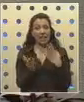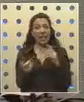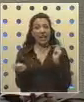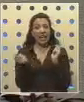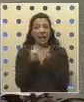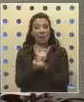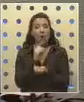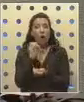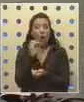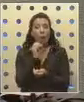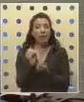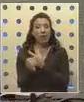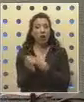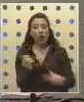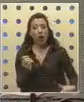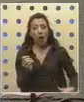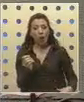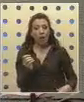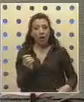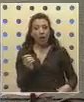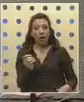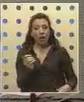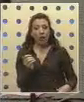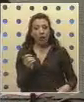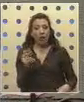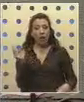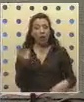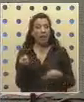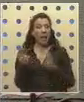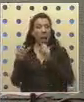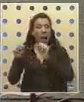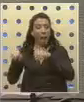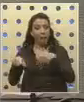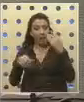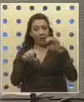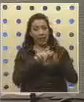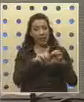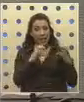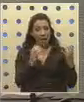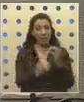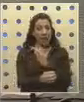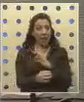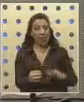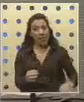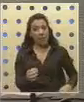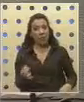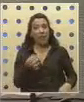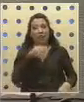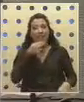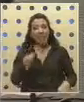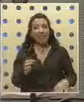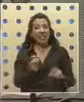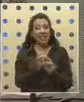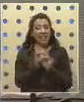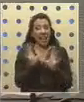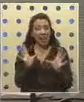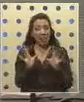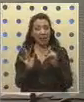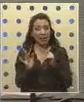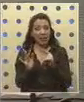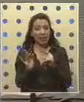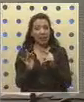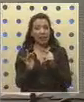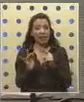cambió de opinión el gobierno respecto de lo que aprobamos en la Cámara de Diputados que señala con toda claridad y eso lo